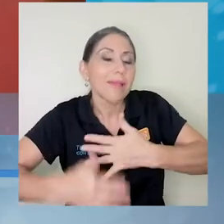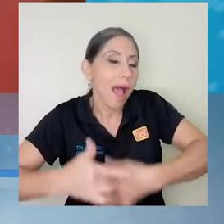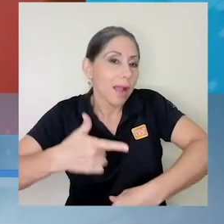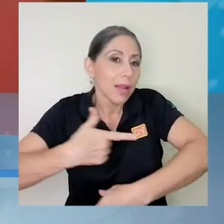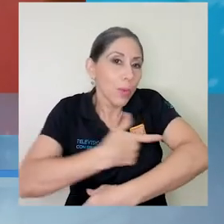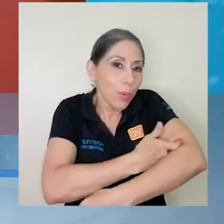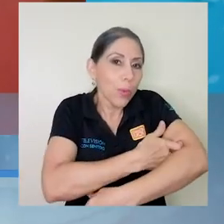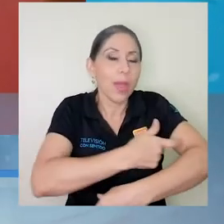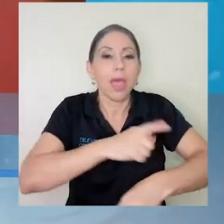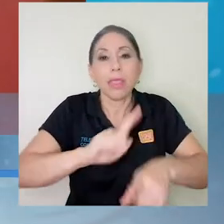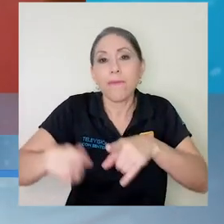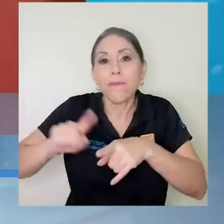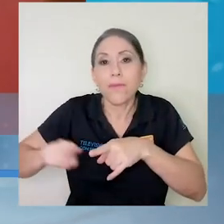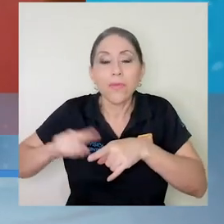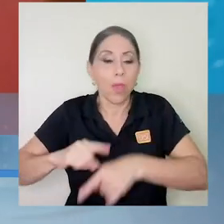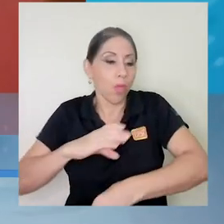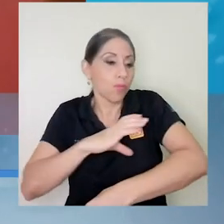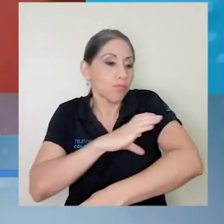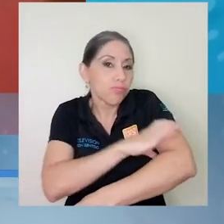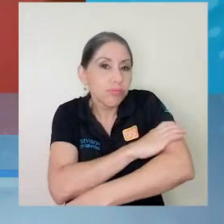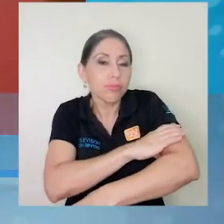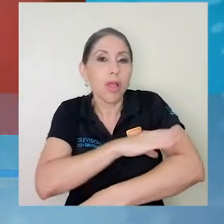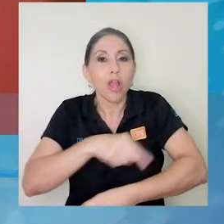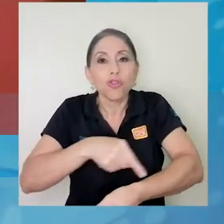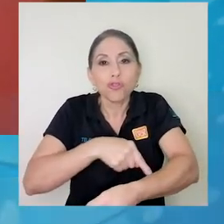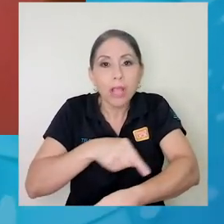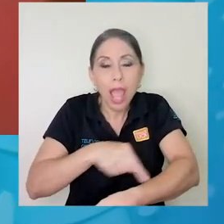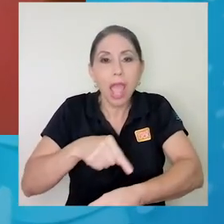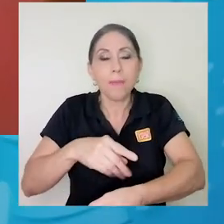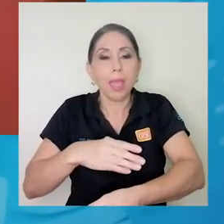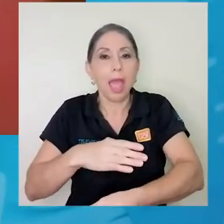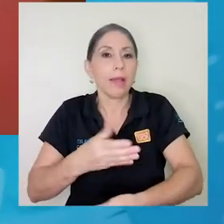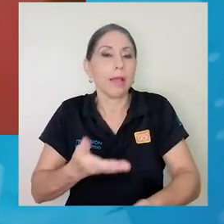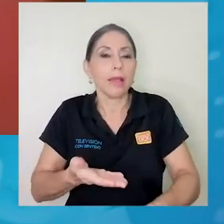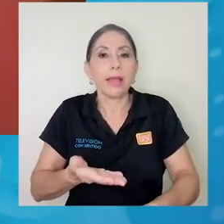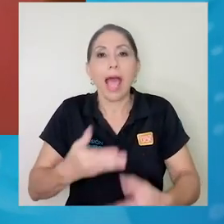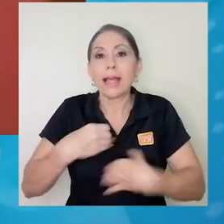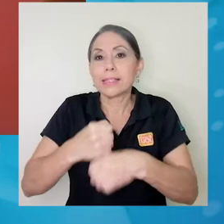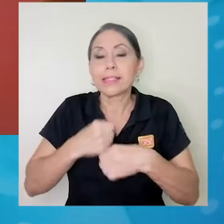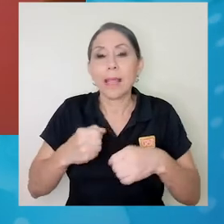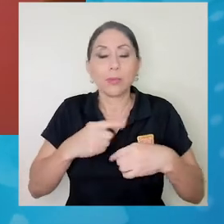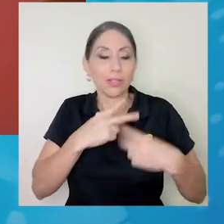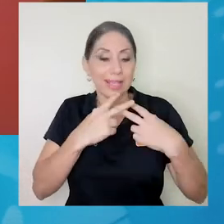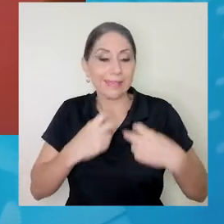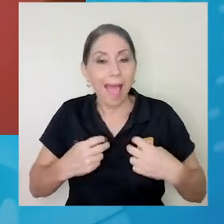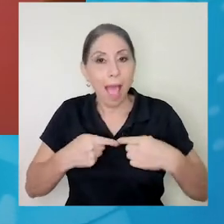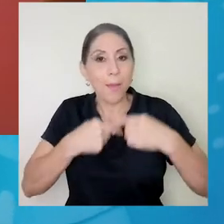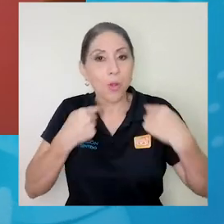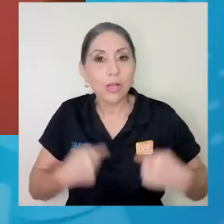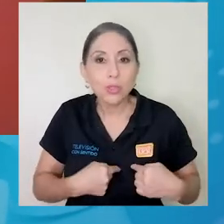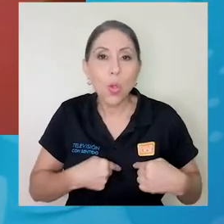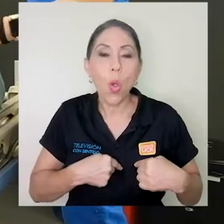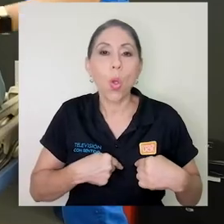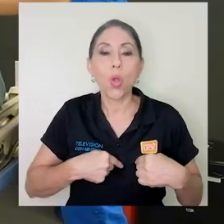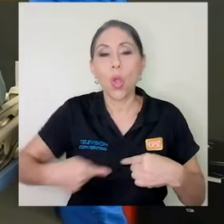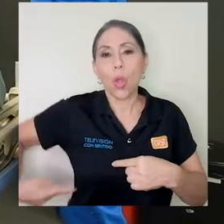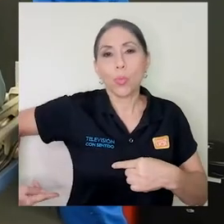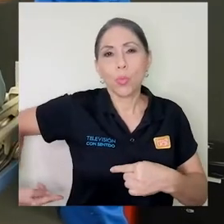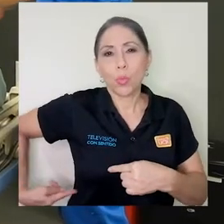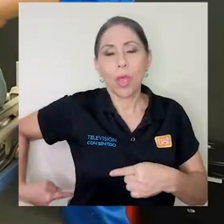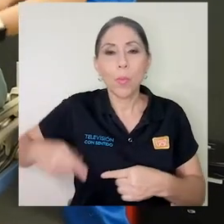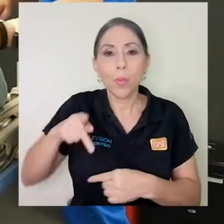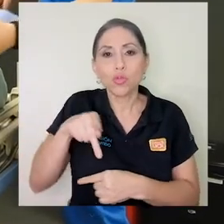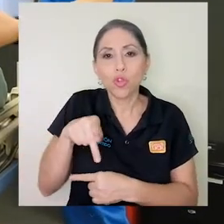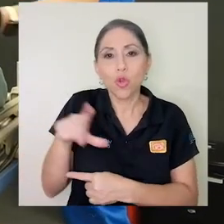sus hemogramas, su glucemia, sus signos vitales como la presión arterial, hacemos los electrocardiogramas, punciones lumbares, también